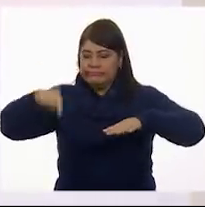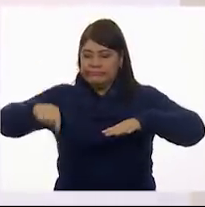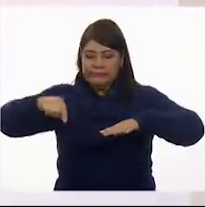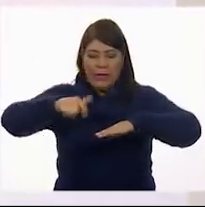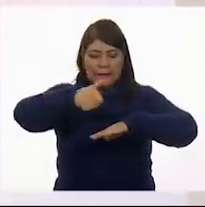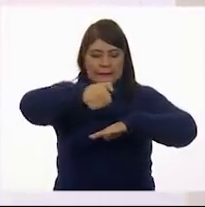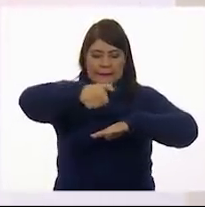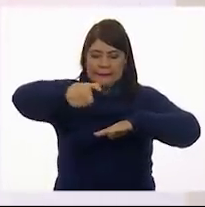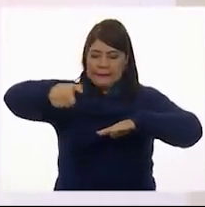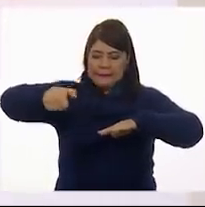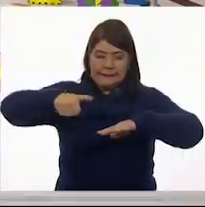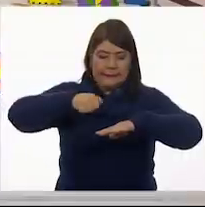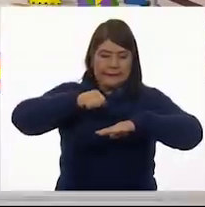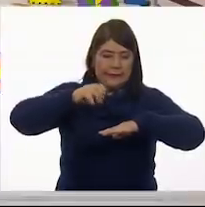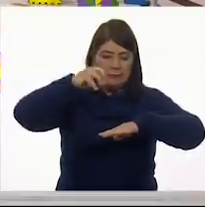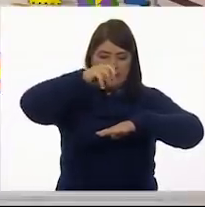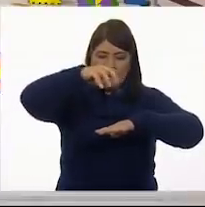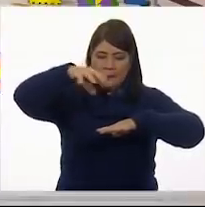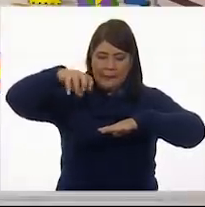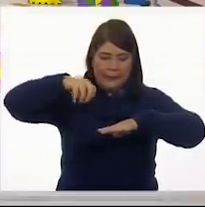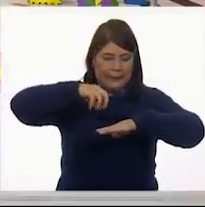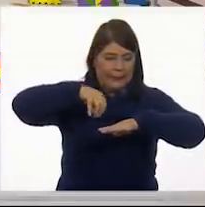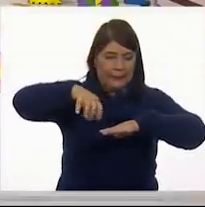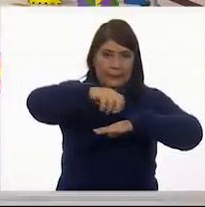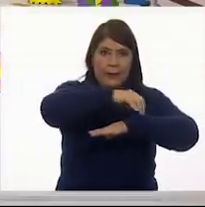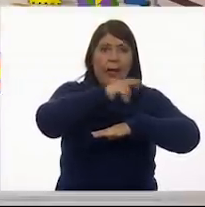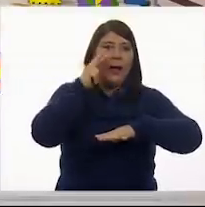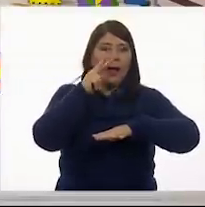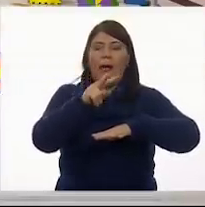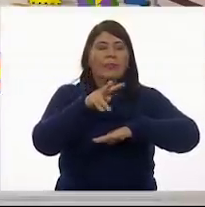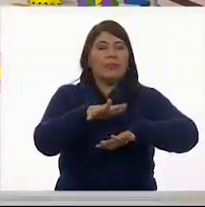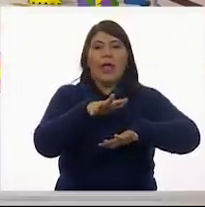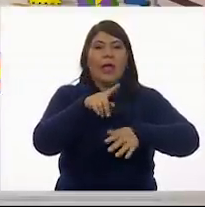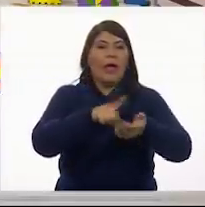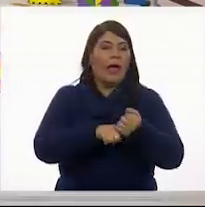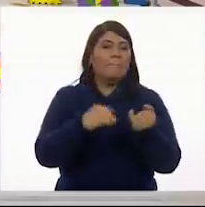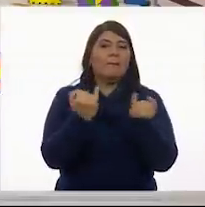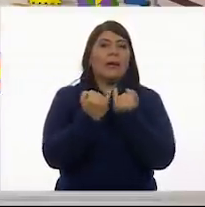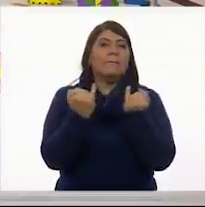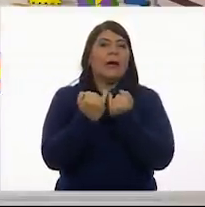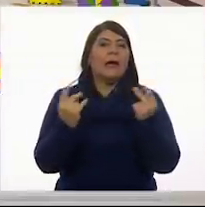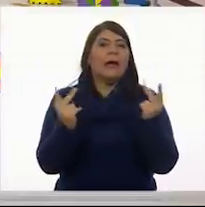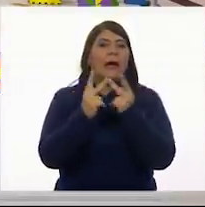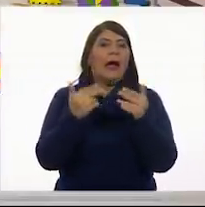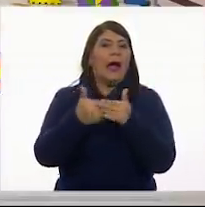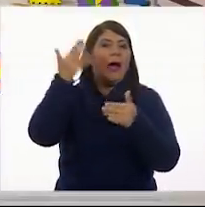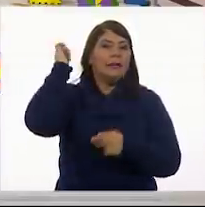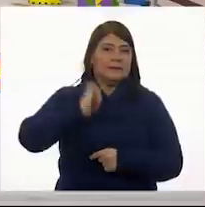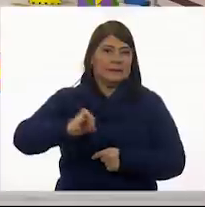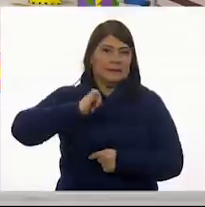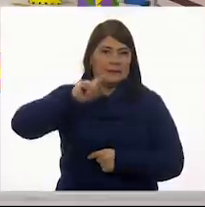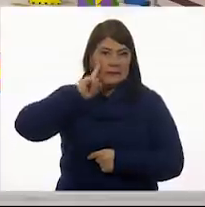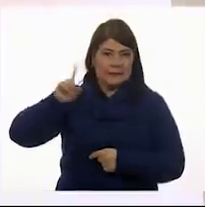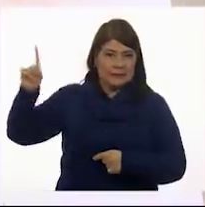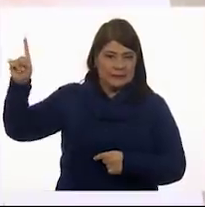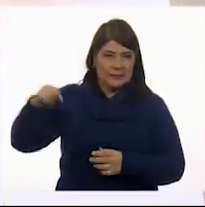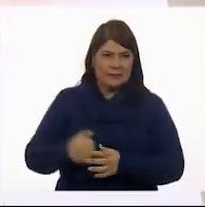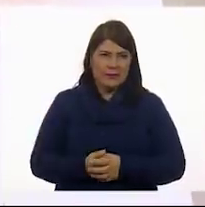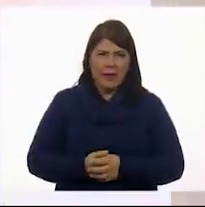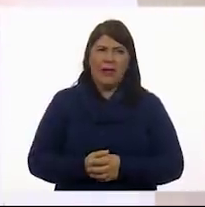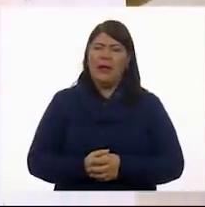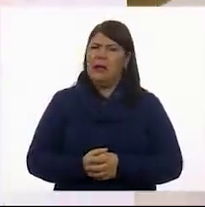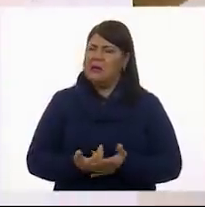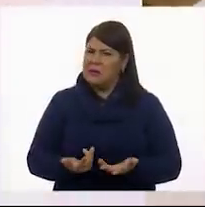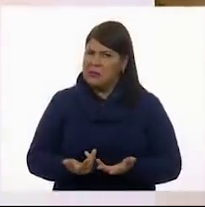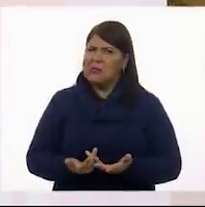que pueda quedar su esténcil como lo hacían nuestros antepasados. Parece como